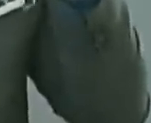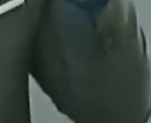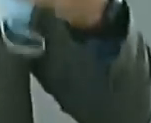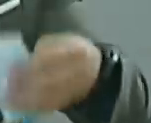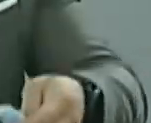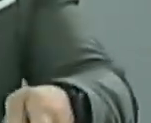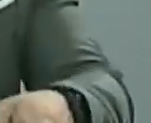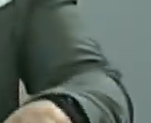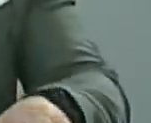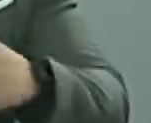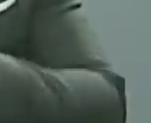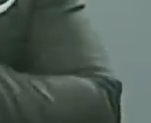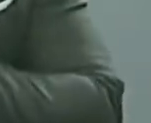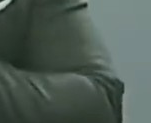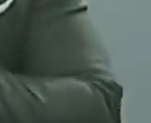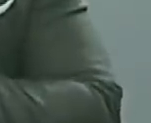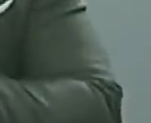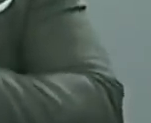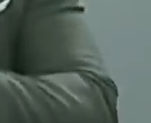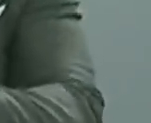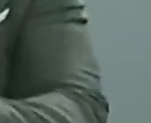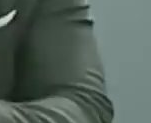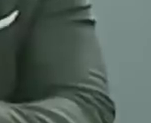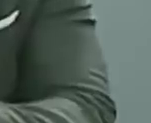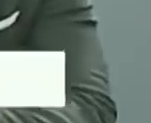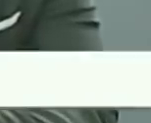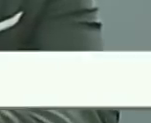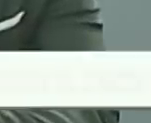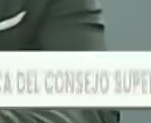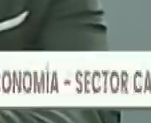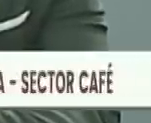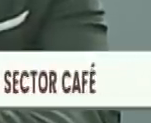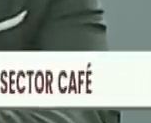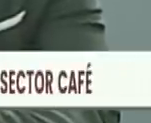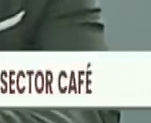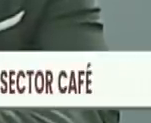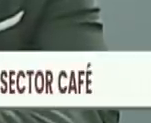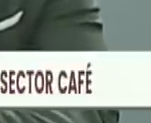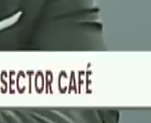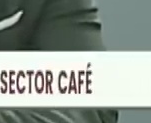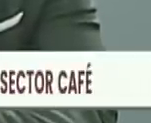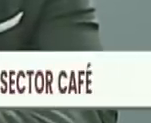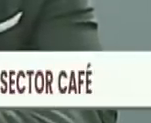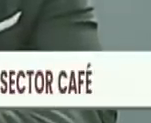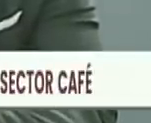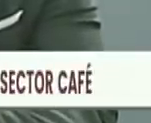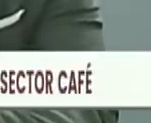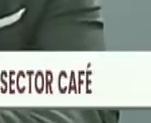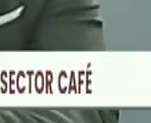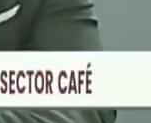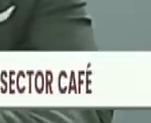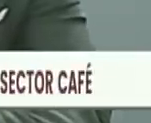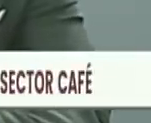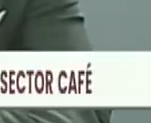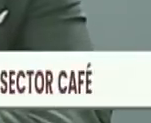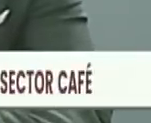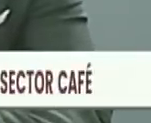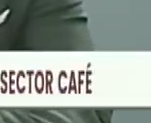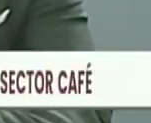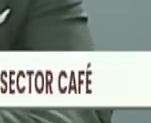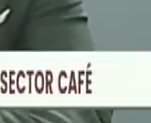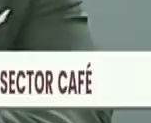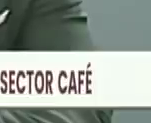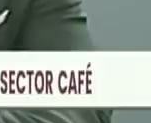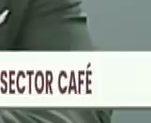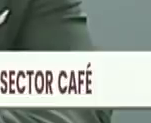hoy por el rubro café. Bueno, el balance que tenemos en la semana, empezaremos por el rubro maíz. Tuvimos,